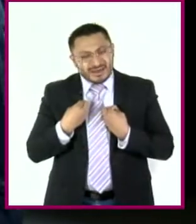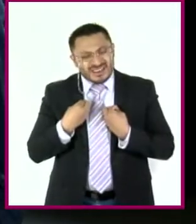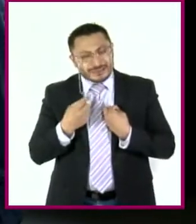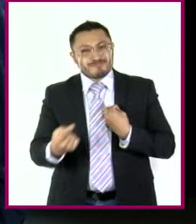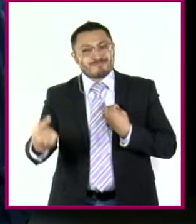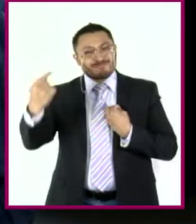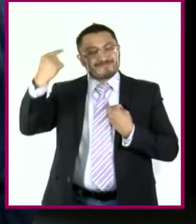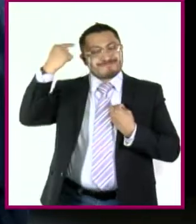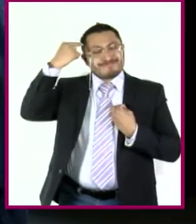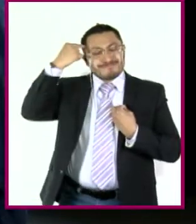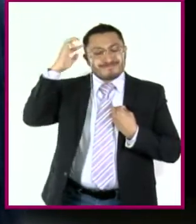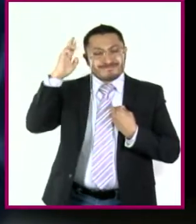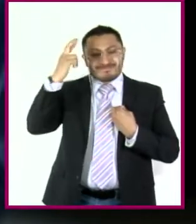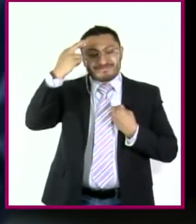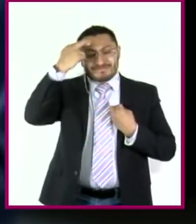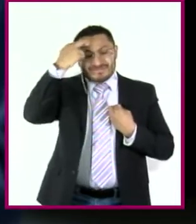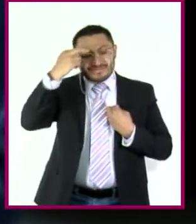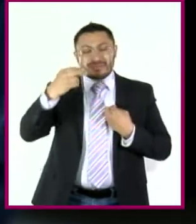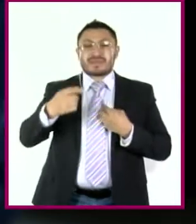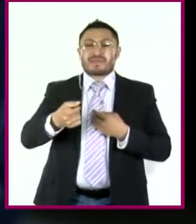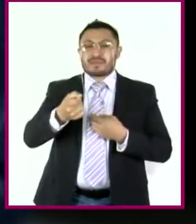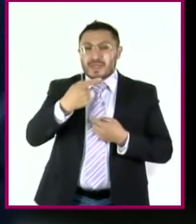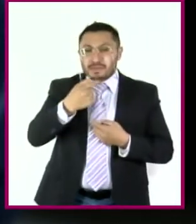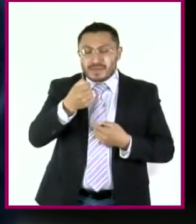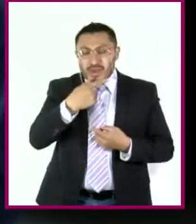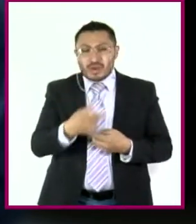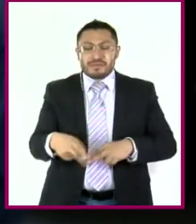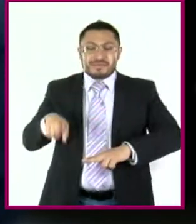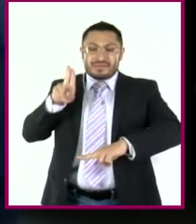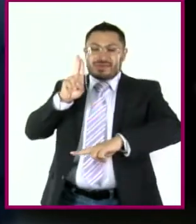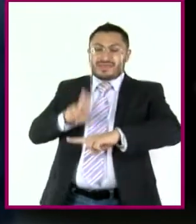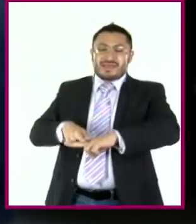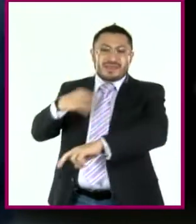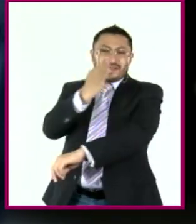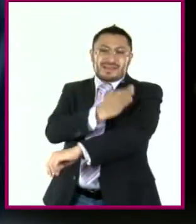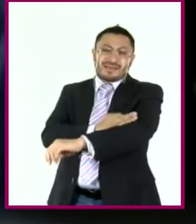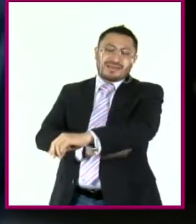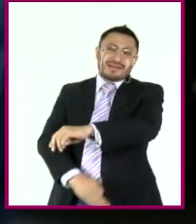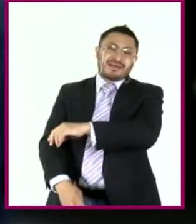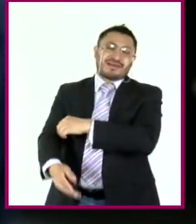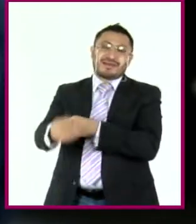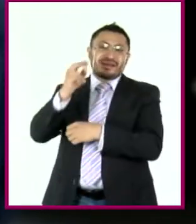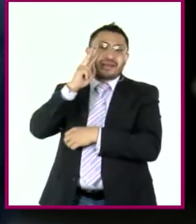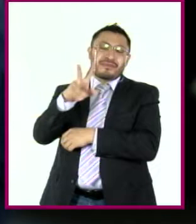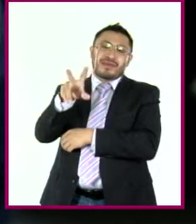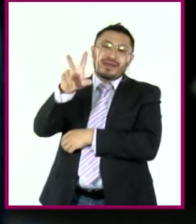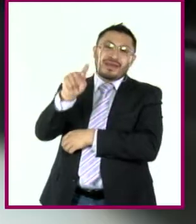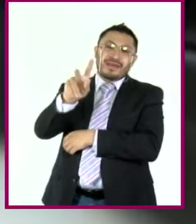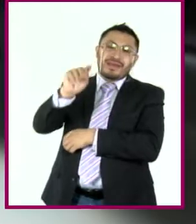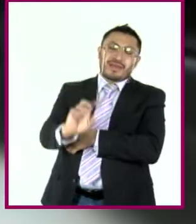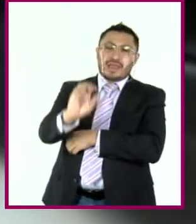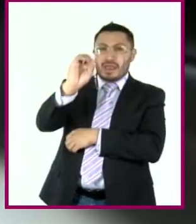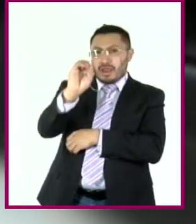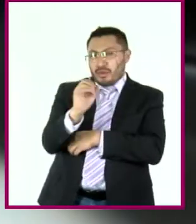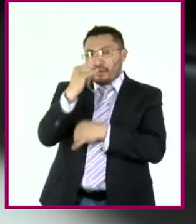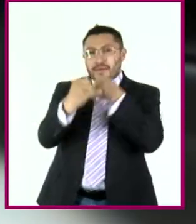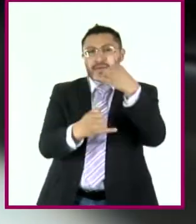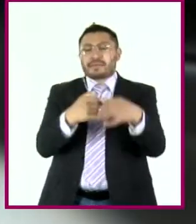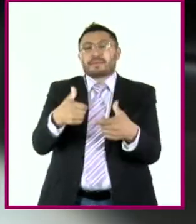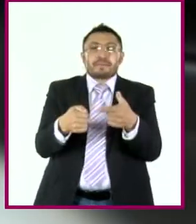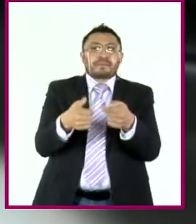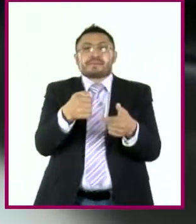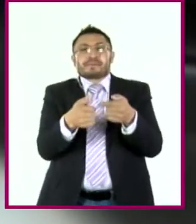las tardes echadas en un sofá viendo tele o jugando videojuegos. ¿Mal